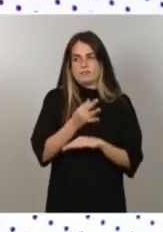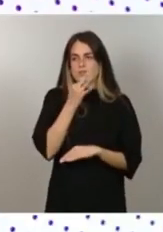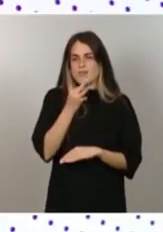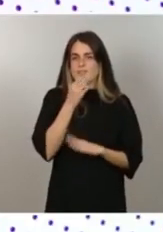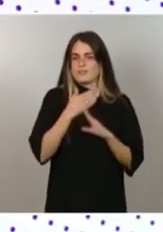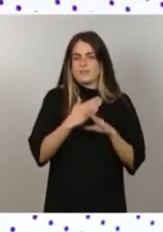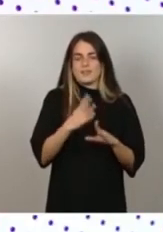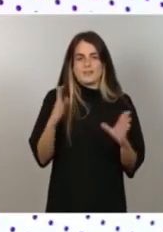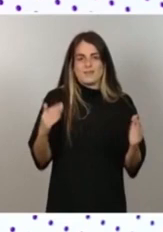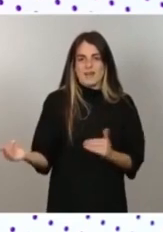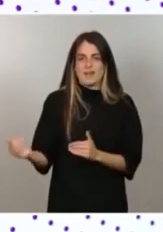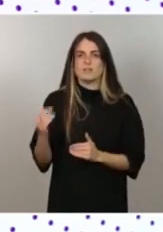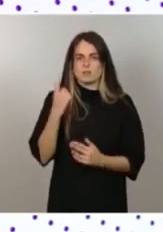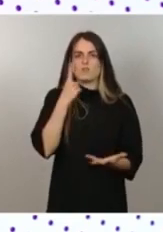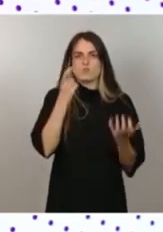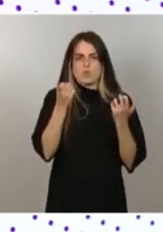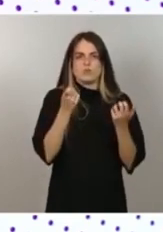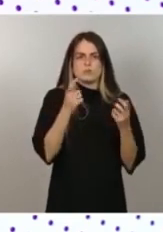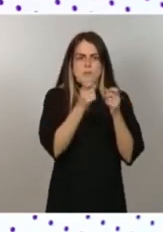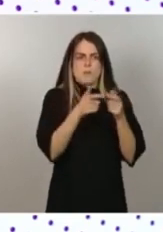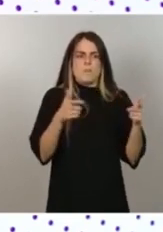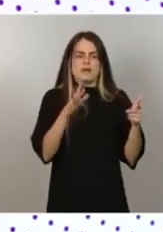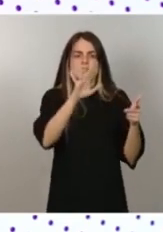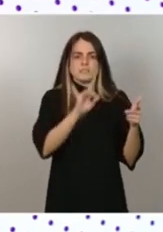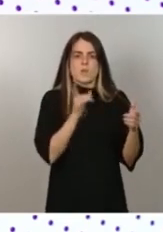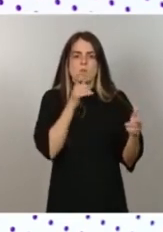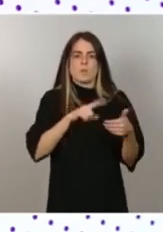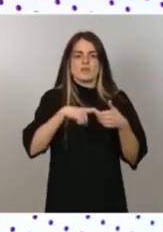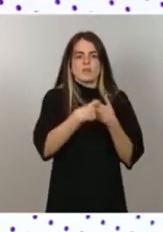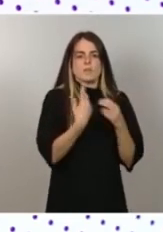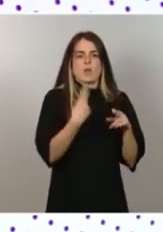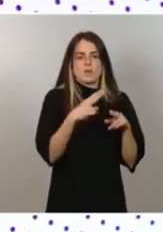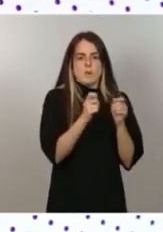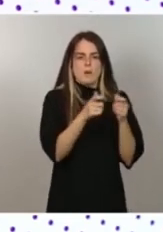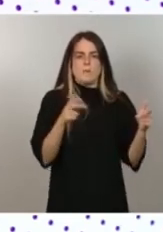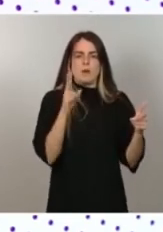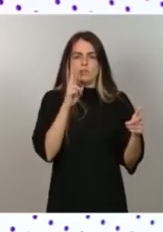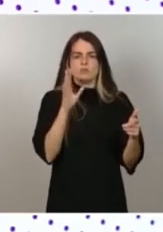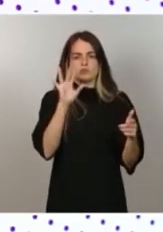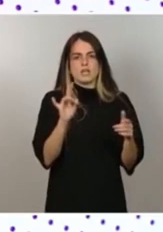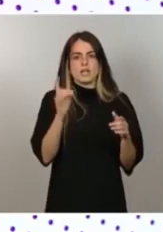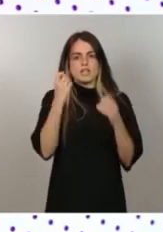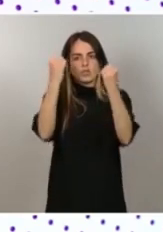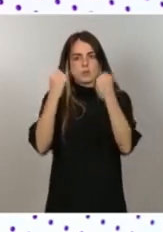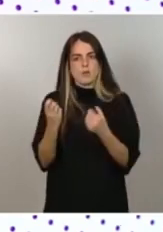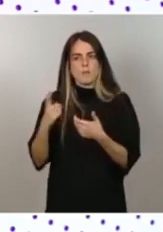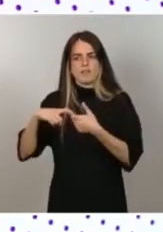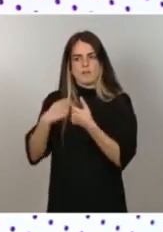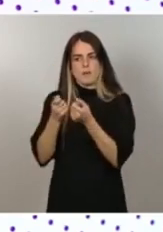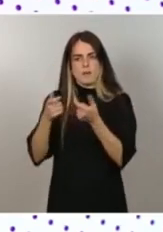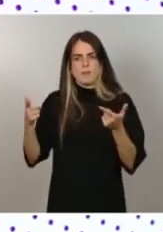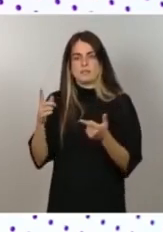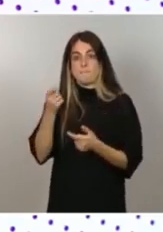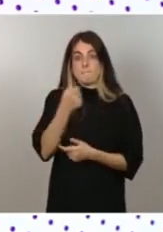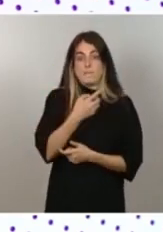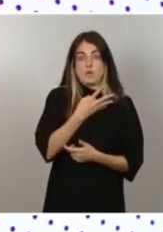denuncie, que si esto es falso, pues haya alguien en el juzgado y tal que les denuncie. Y de momento siguen